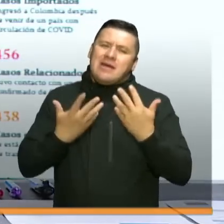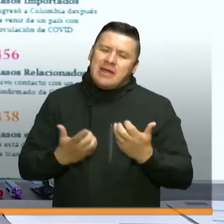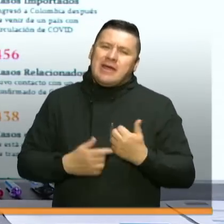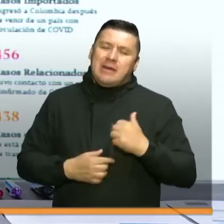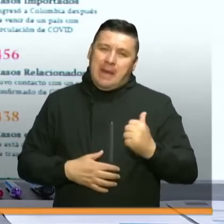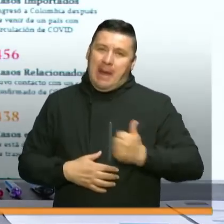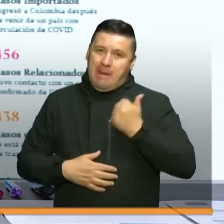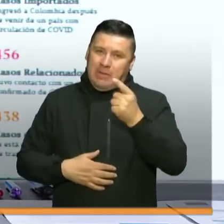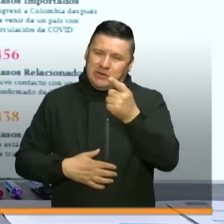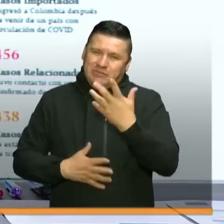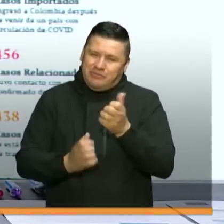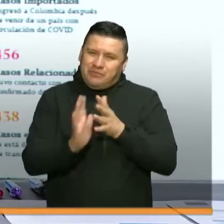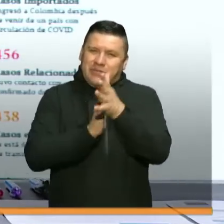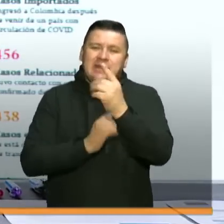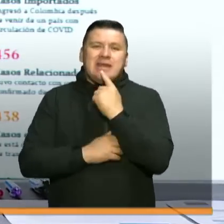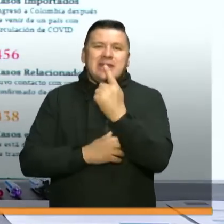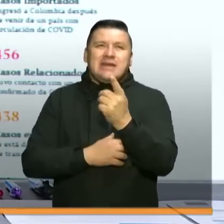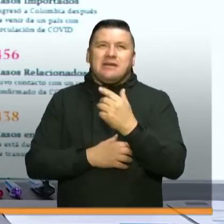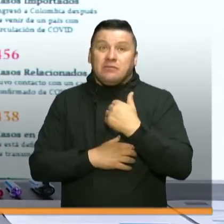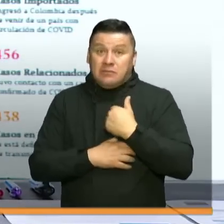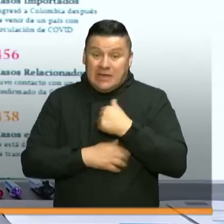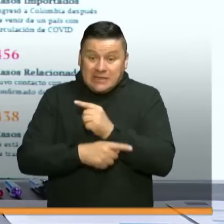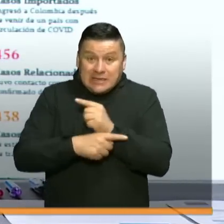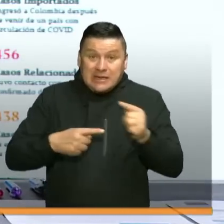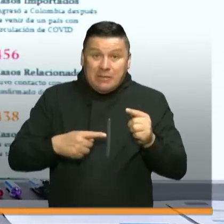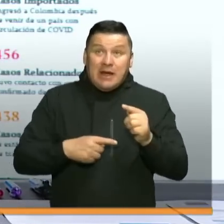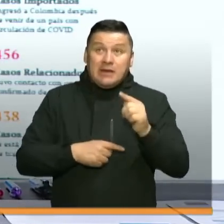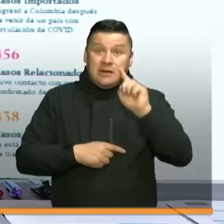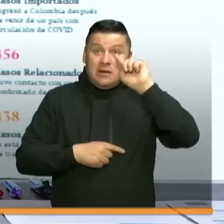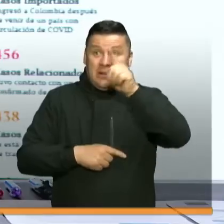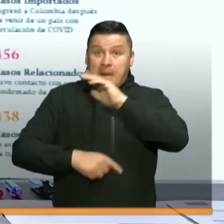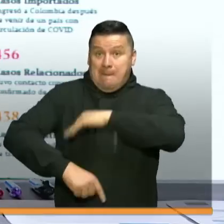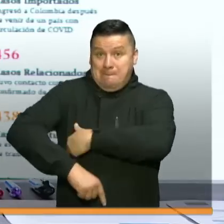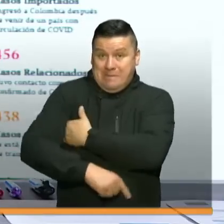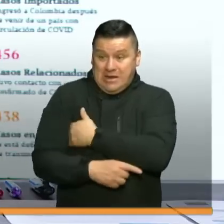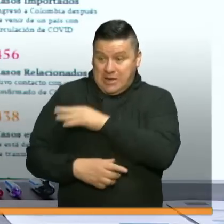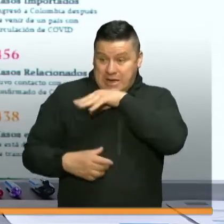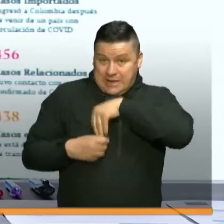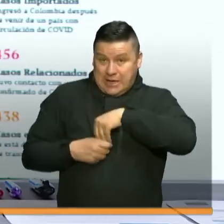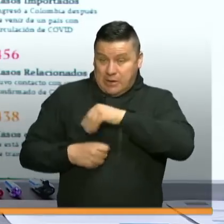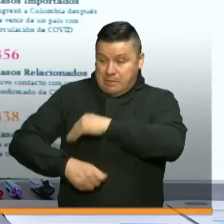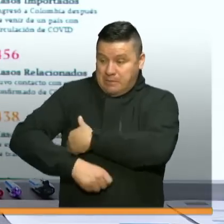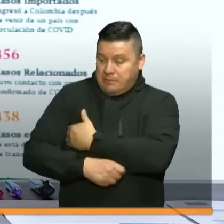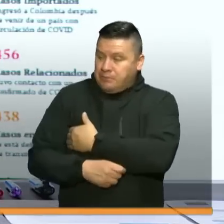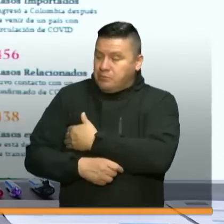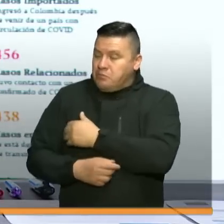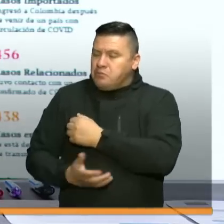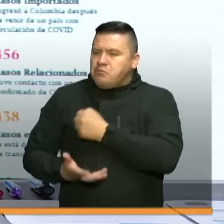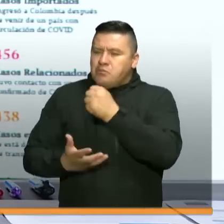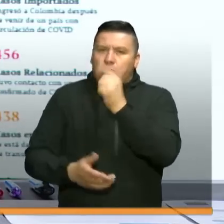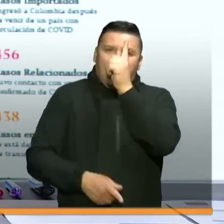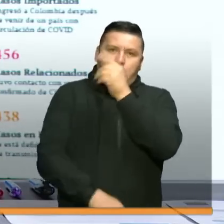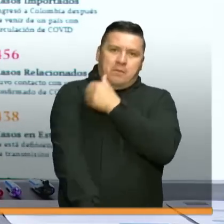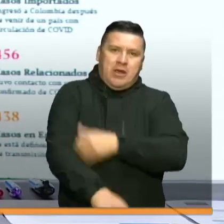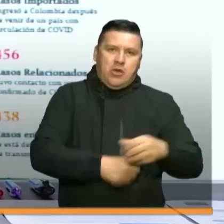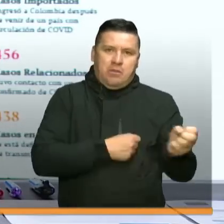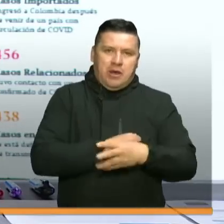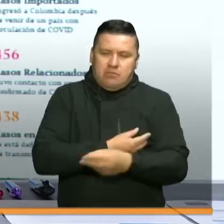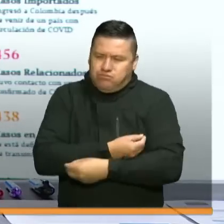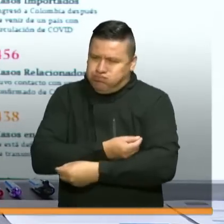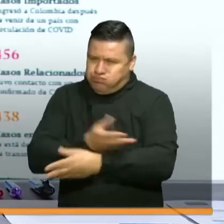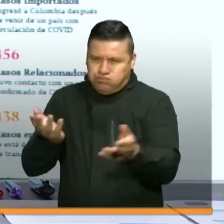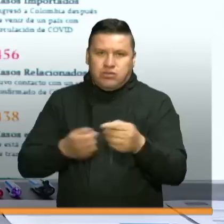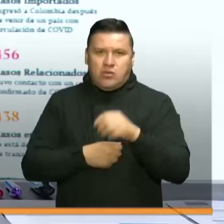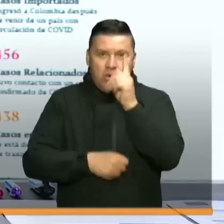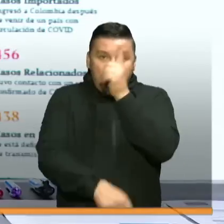aprovechar eso para decir que esta semana empezamos con el Ministerio del Interior también, con la entrega de un millón de mercados. Esos son